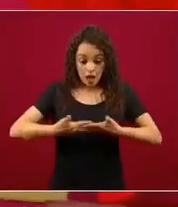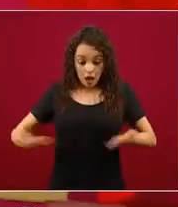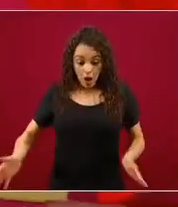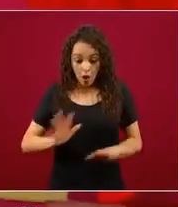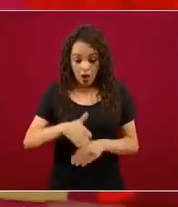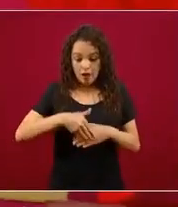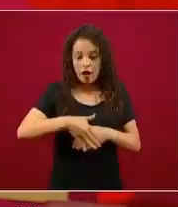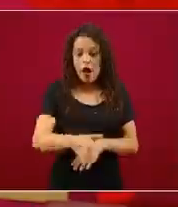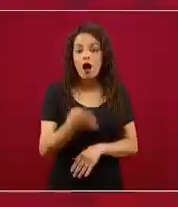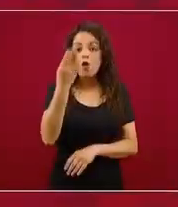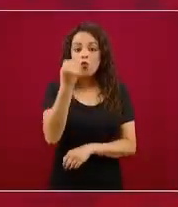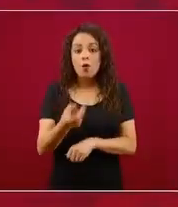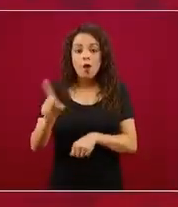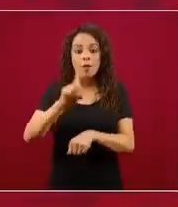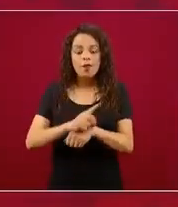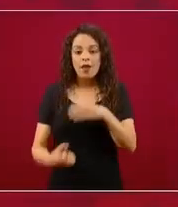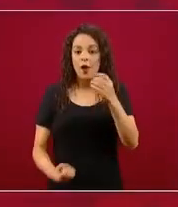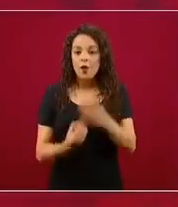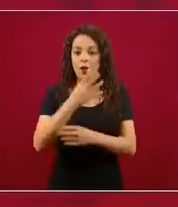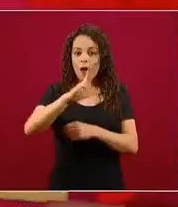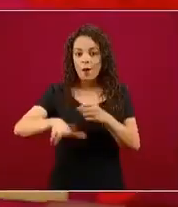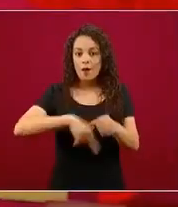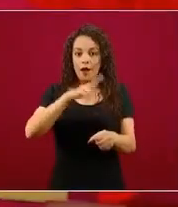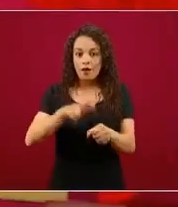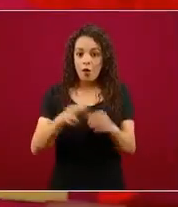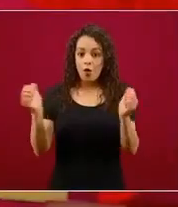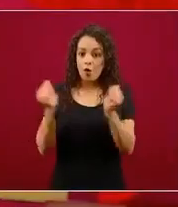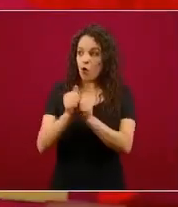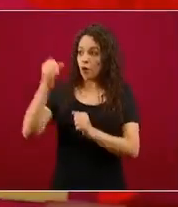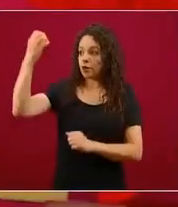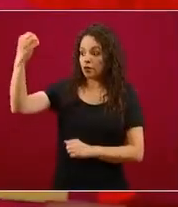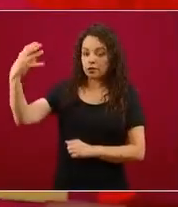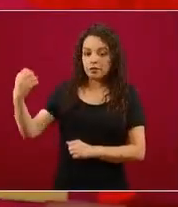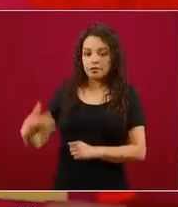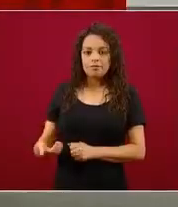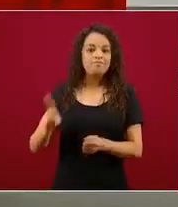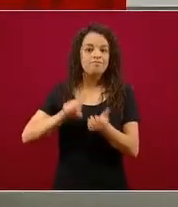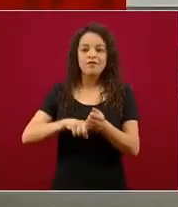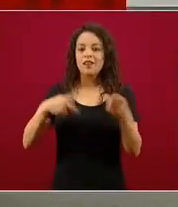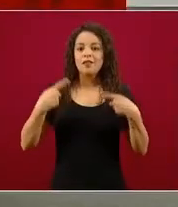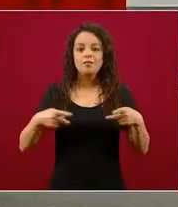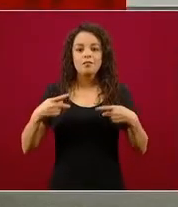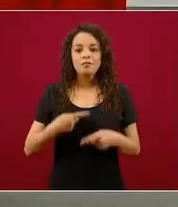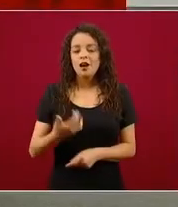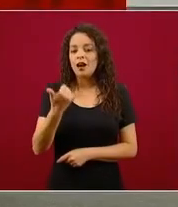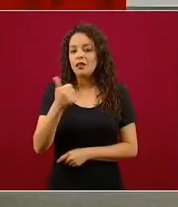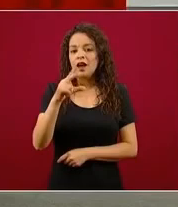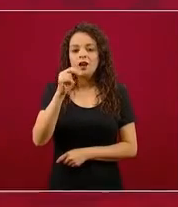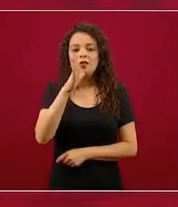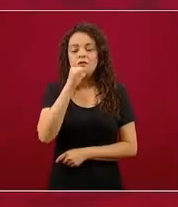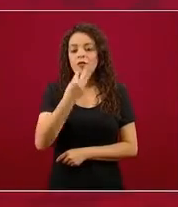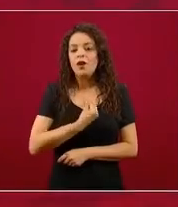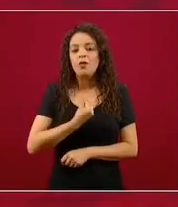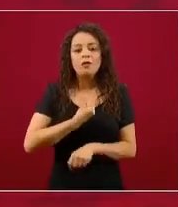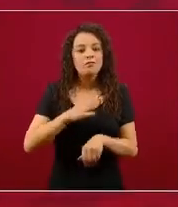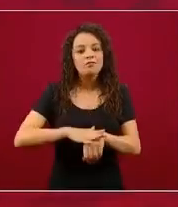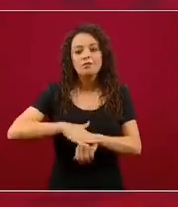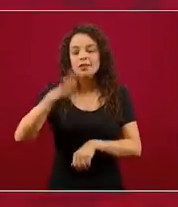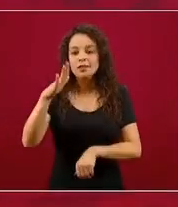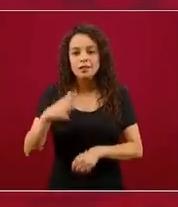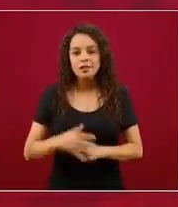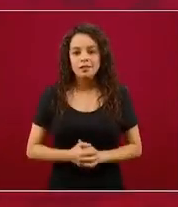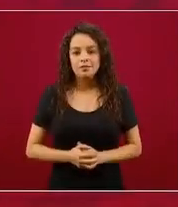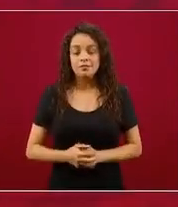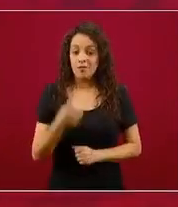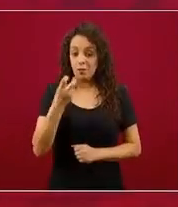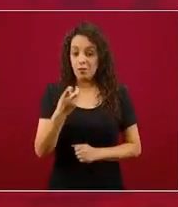estado ya con el semáforo, la gente ya no aguanta. Entonces, nos parece importante,